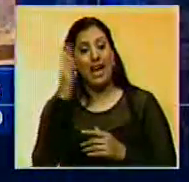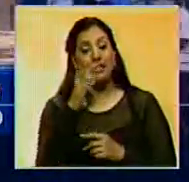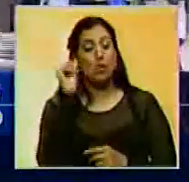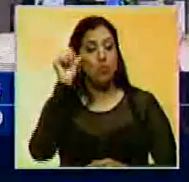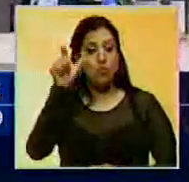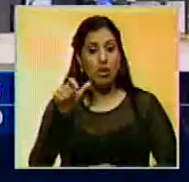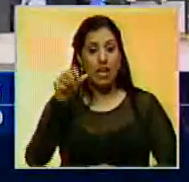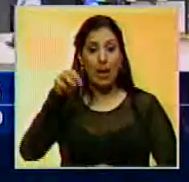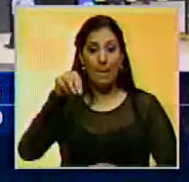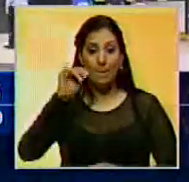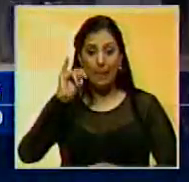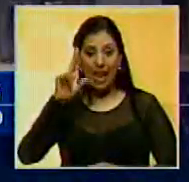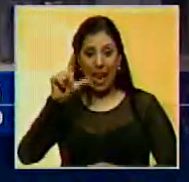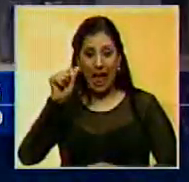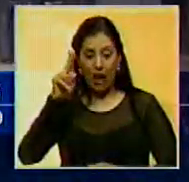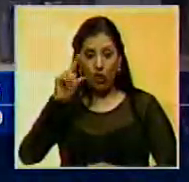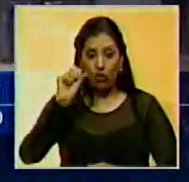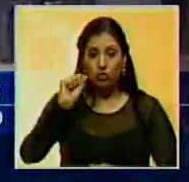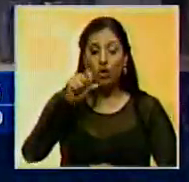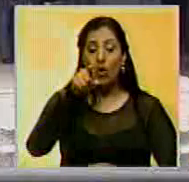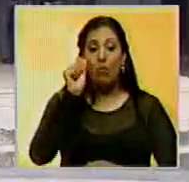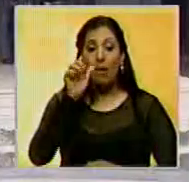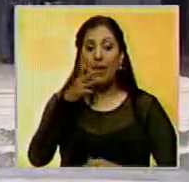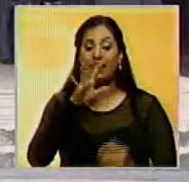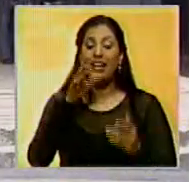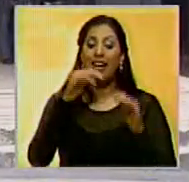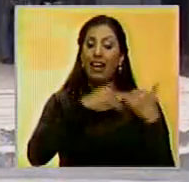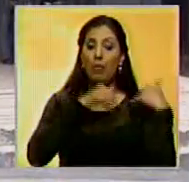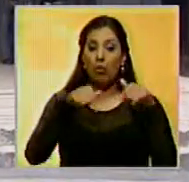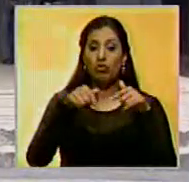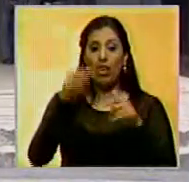Milagro Zeneida Castillo tras determinarse su presunta vinculación con el hecho.